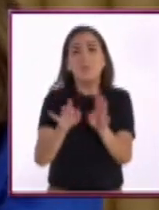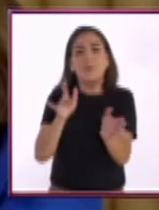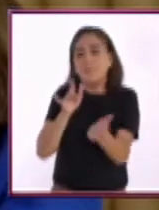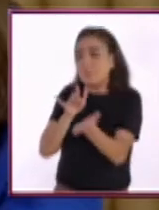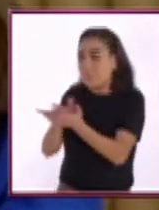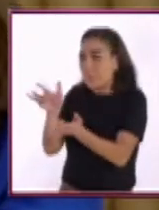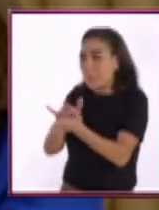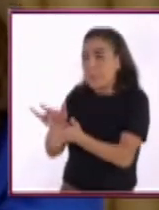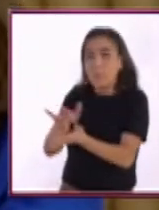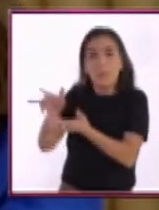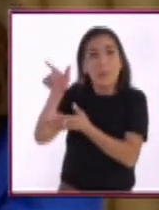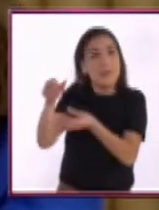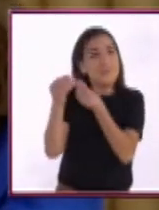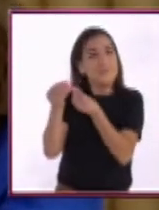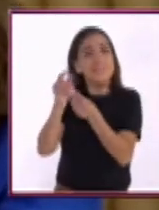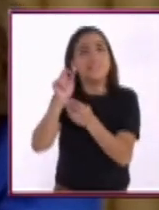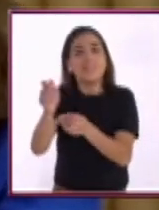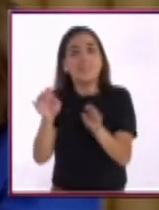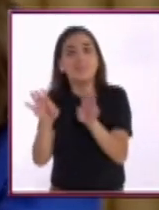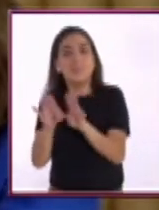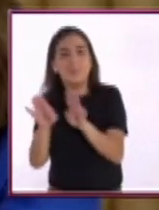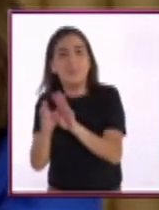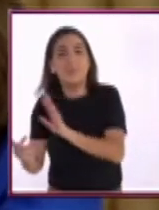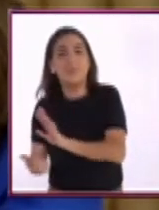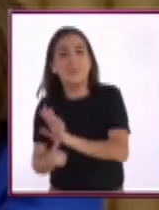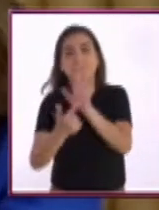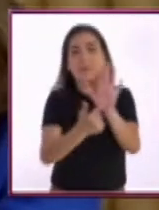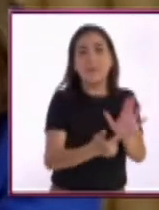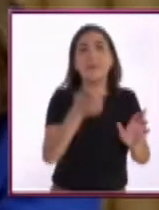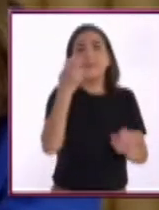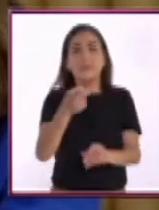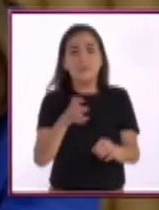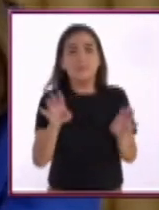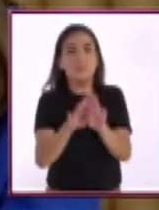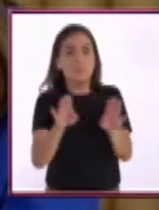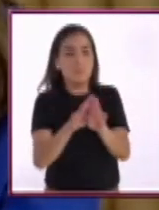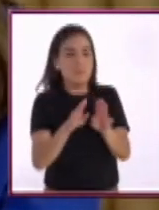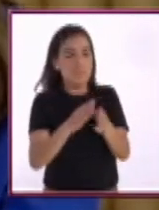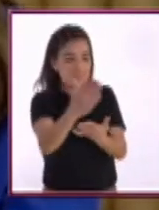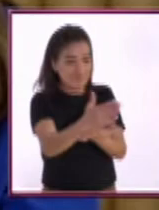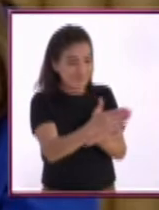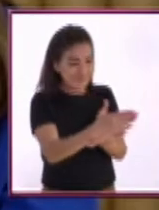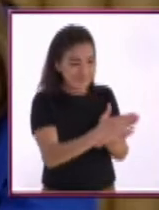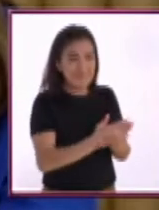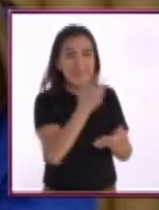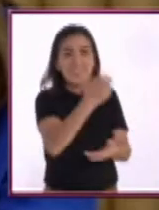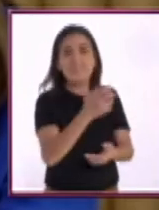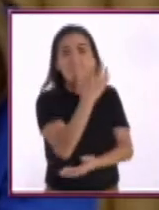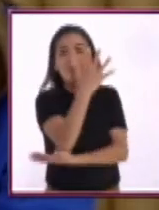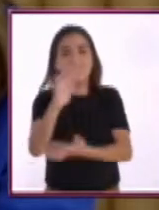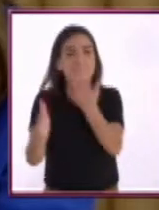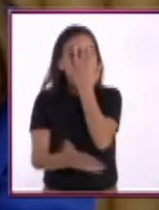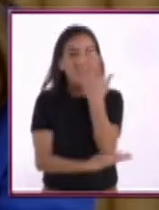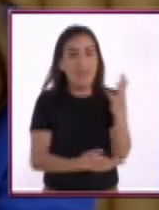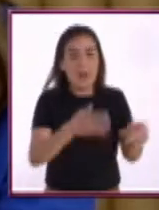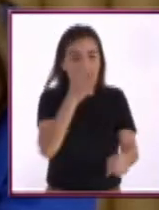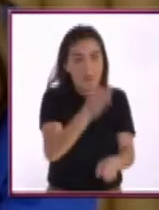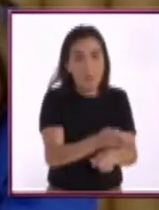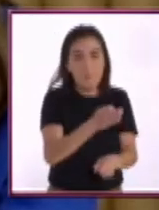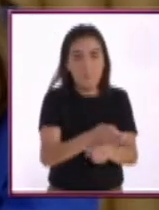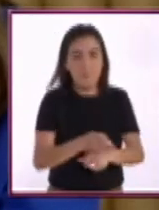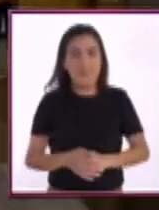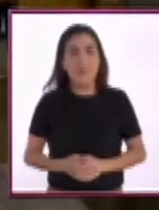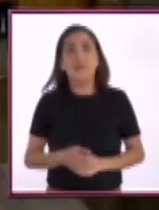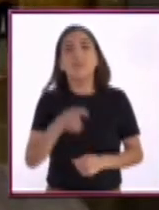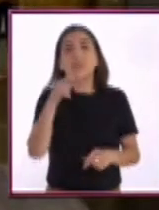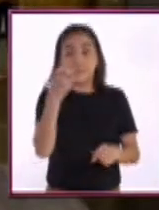porque solamente así vamos a poder dar a conocer el estado de degradación ambiental en